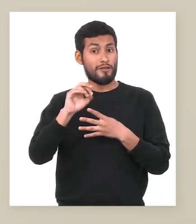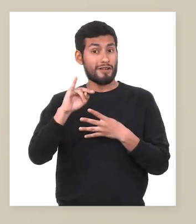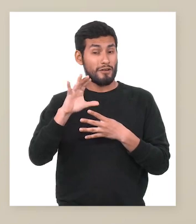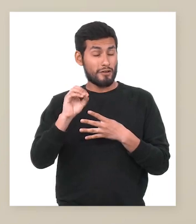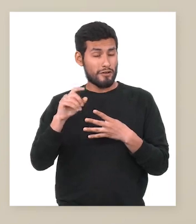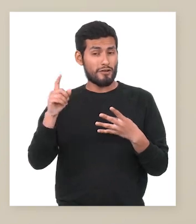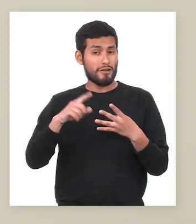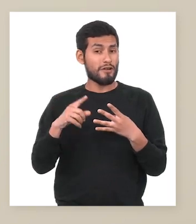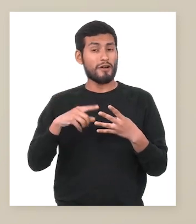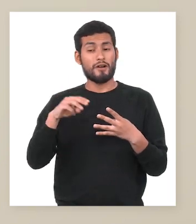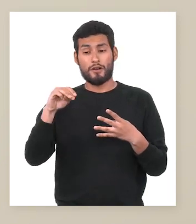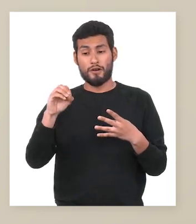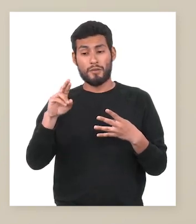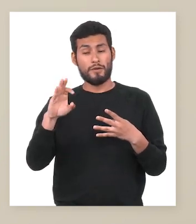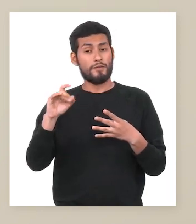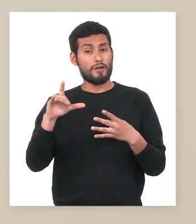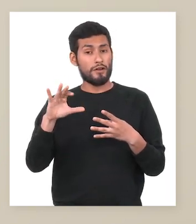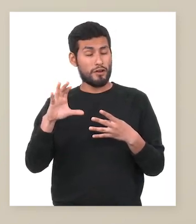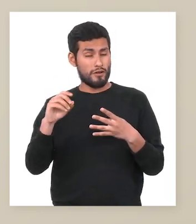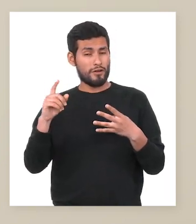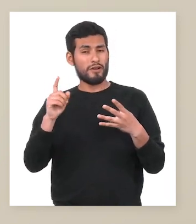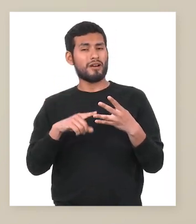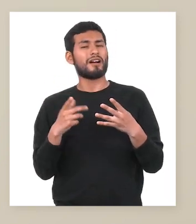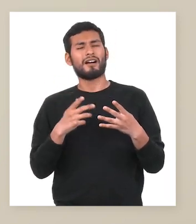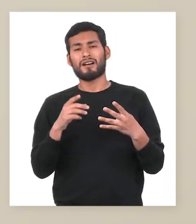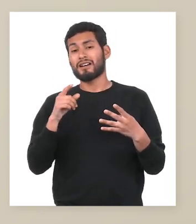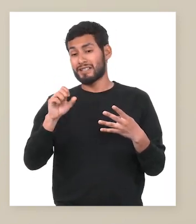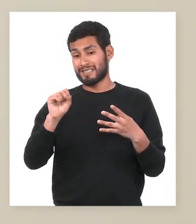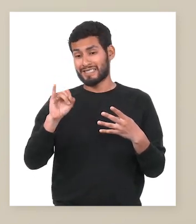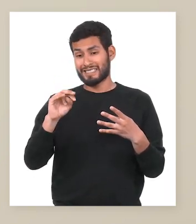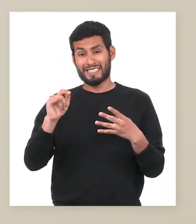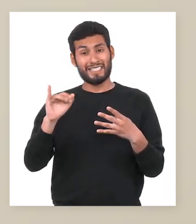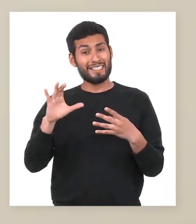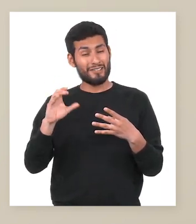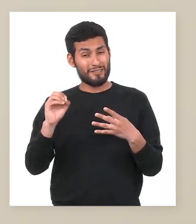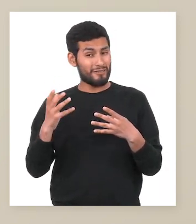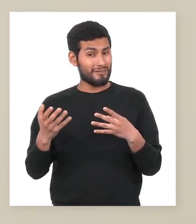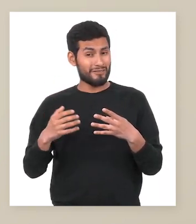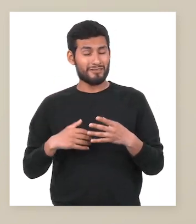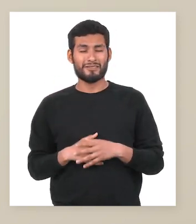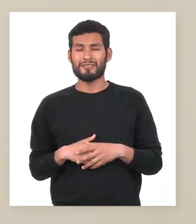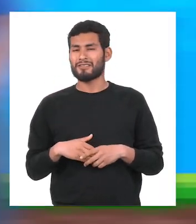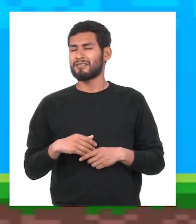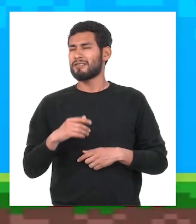Fónico. Alternativa B. Morfológico. Alternativa C. Sintáctico.